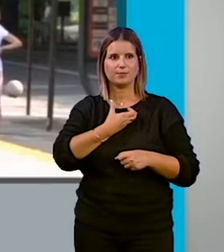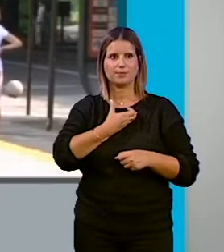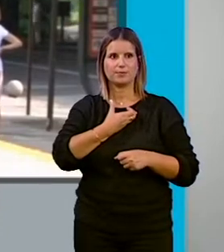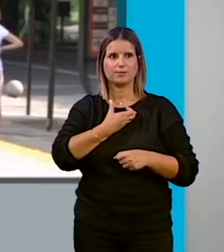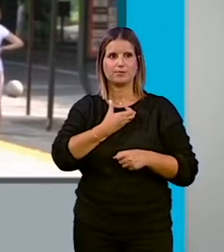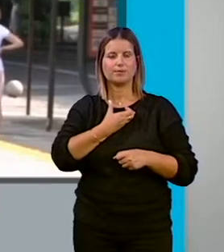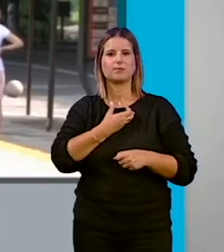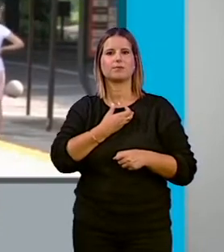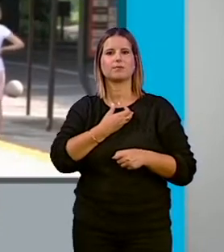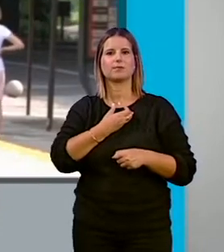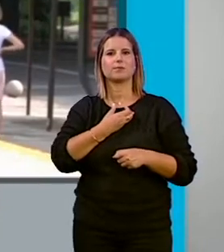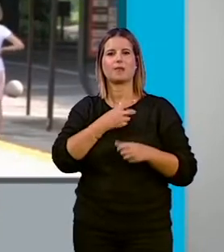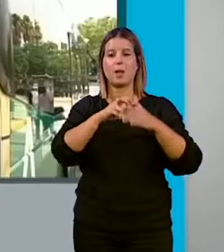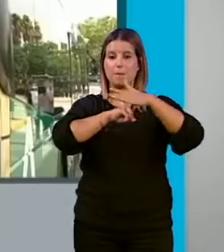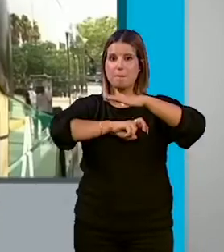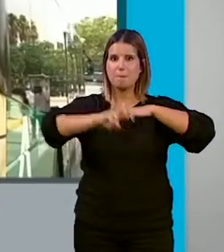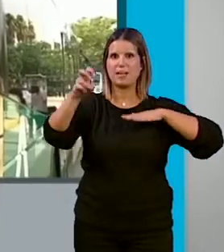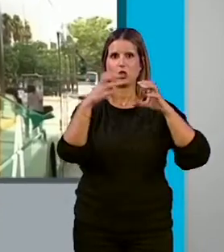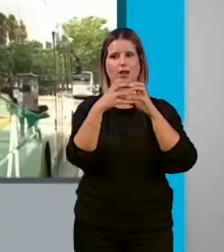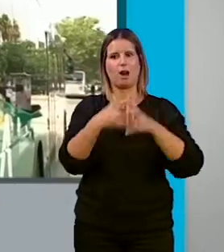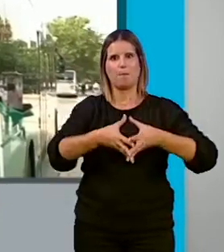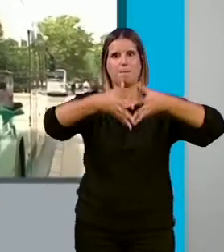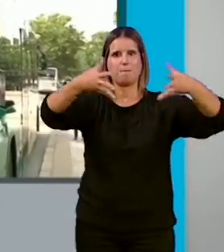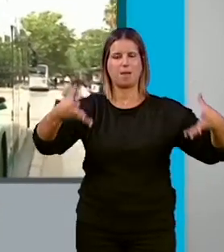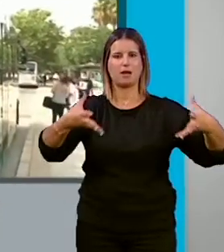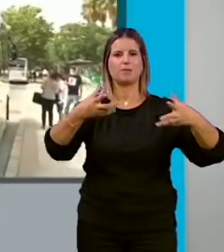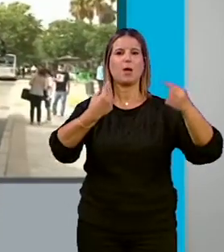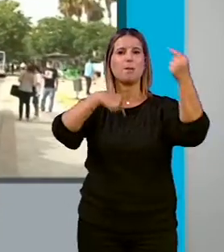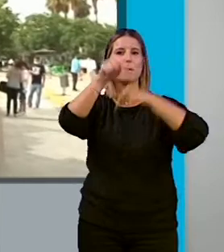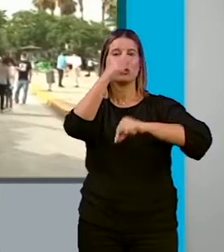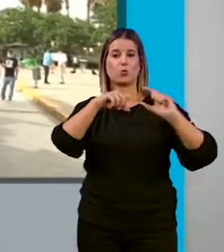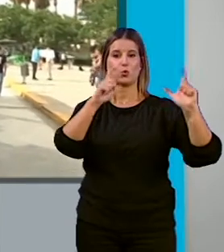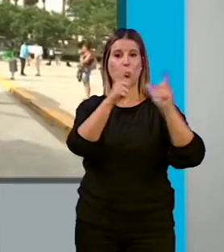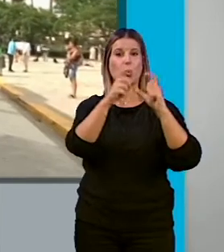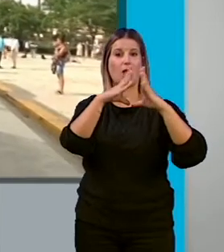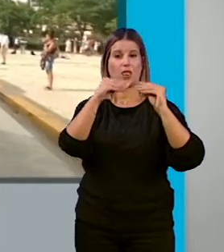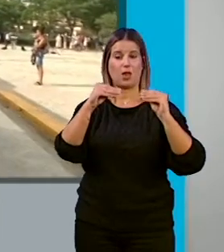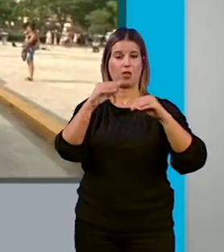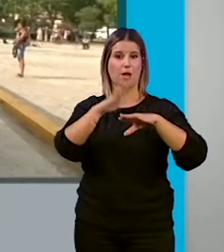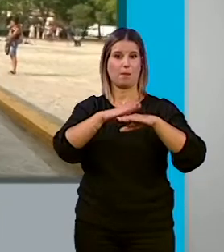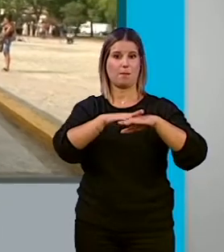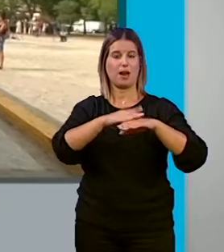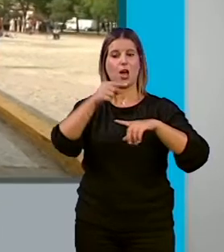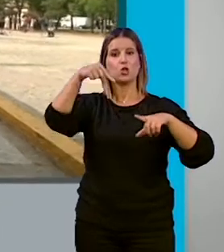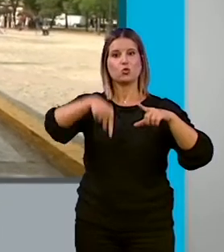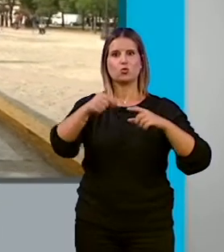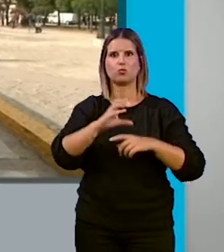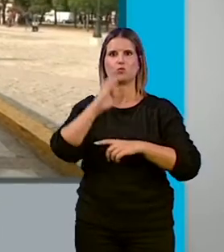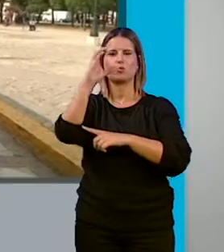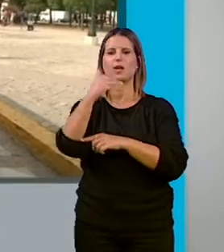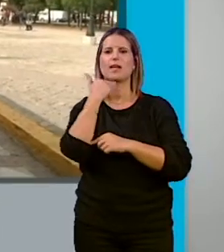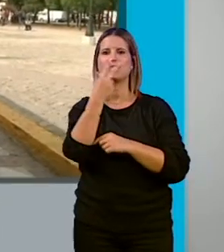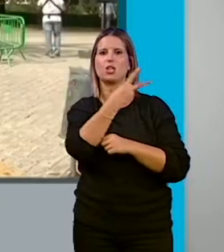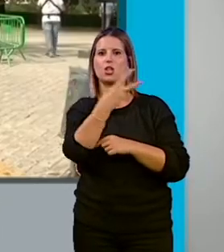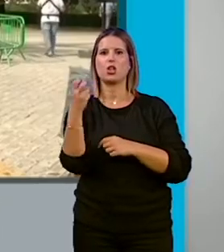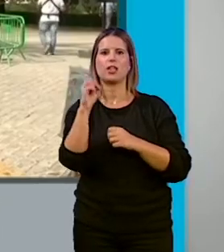la ampliación del metro de Granada. La dotación presupuestaria por parte de la Junta de Andalucía para el intercambiador sur es casi 206.000